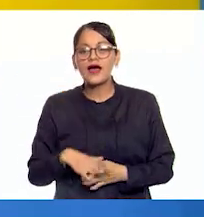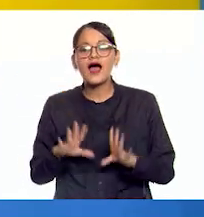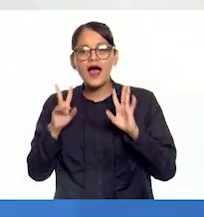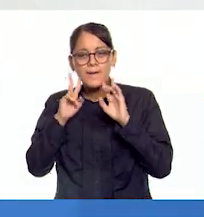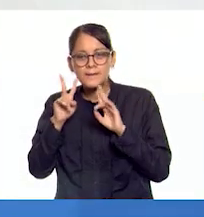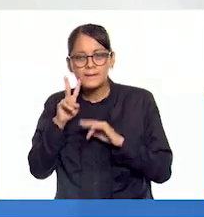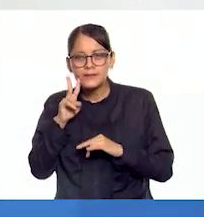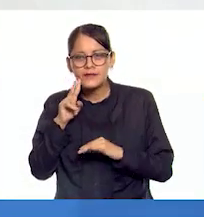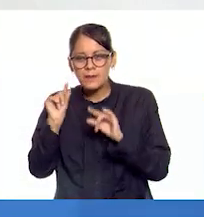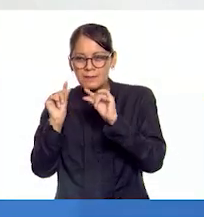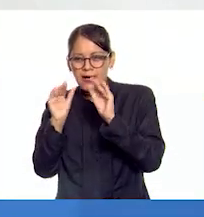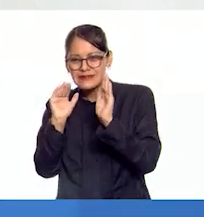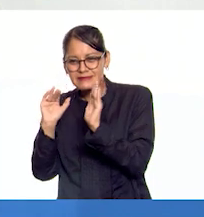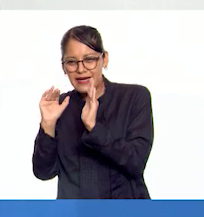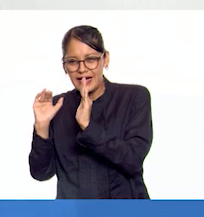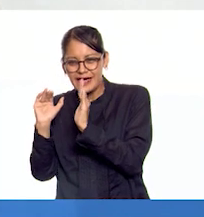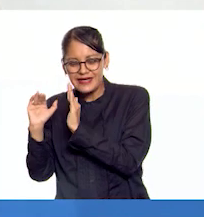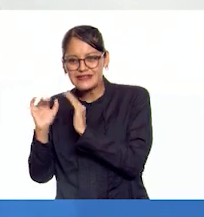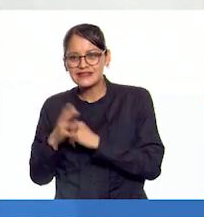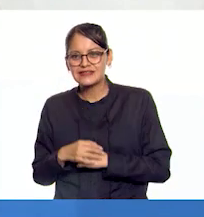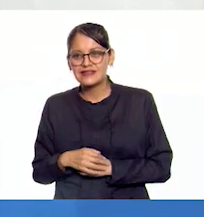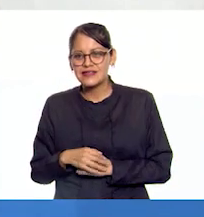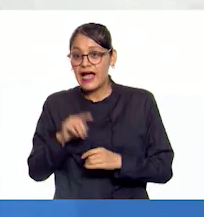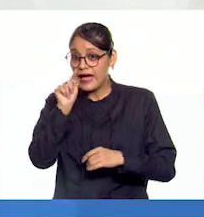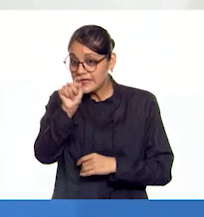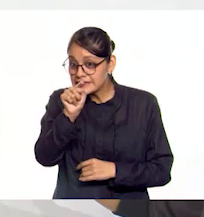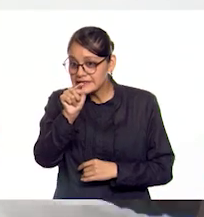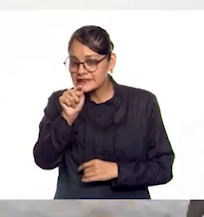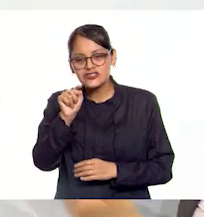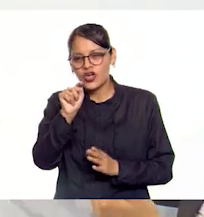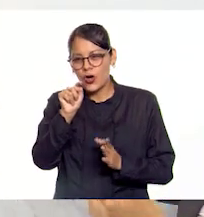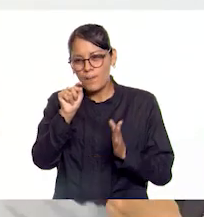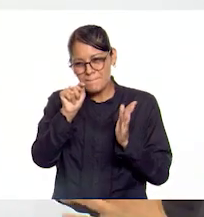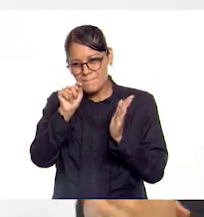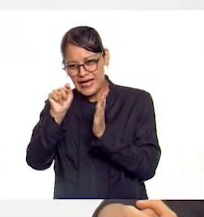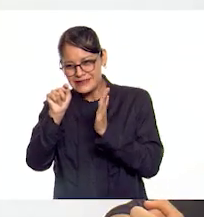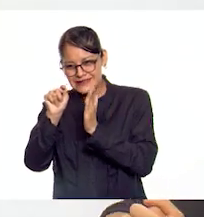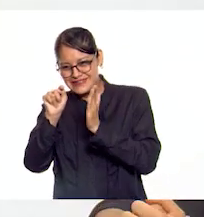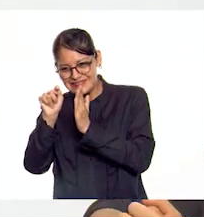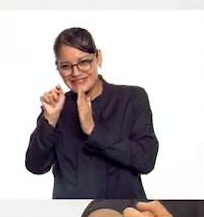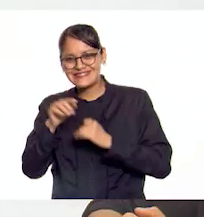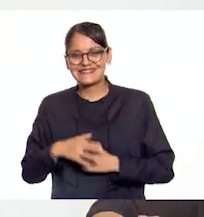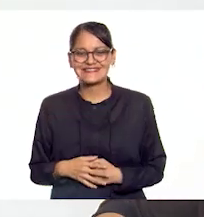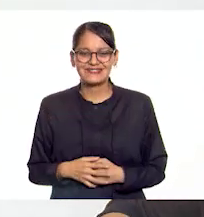Ah, un poquito más para acá. Por aquí. Ah, más para acá.